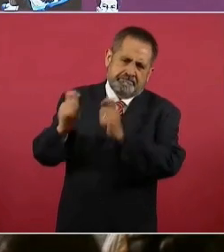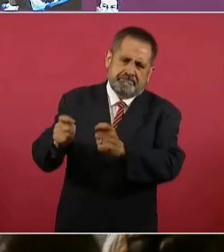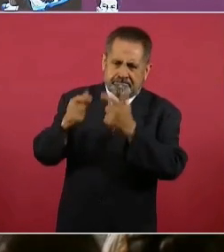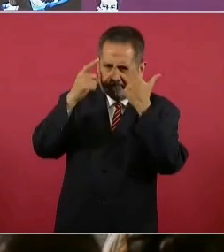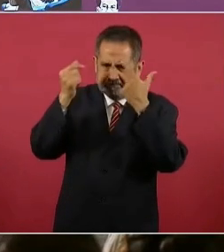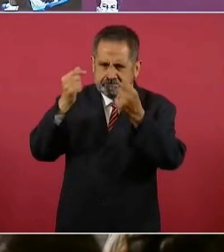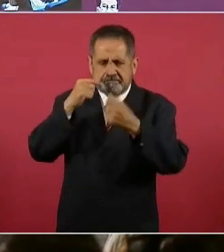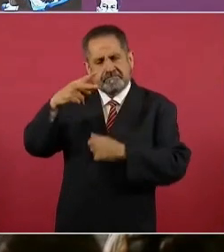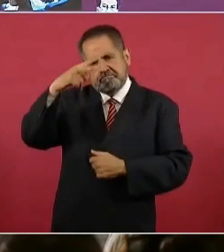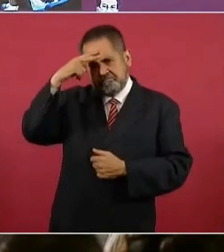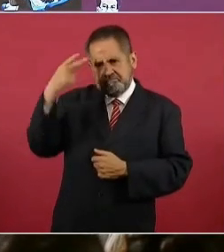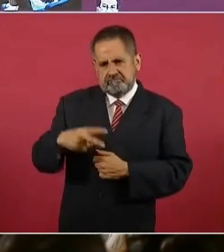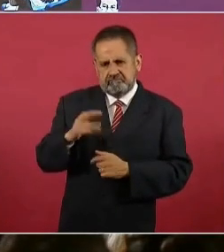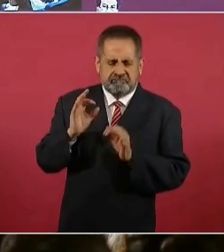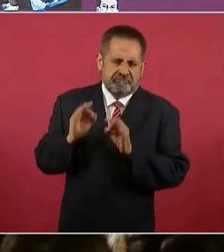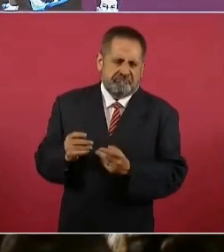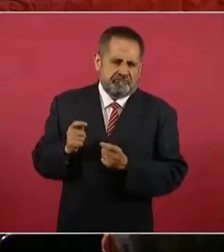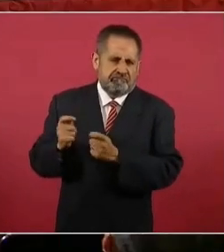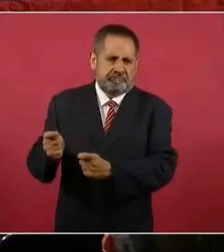de México. Muchísimas gracias.